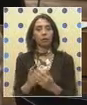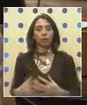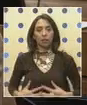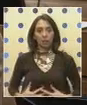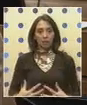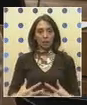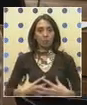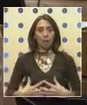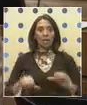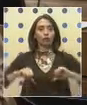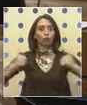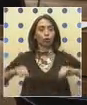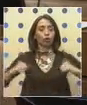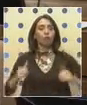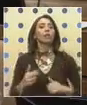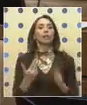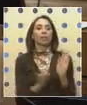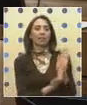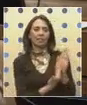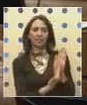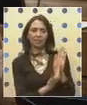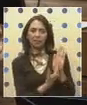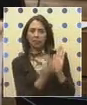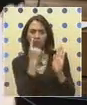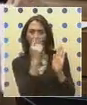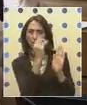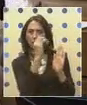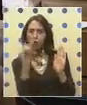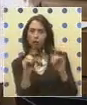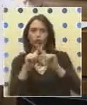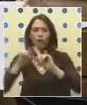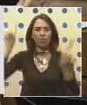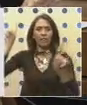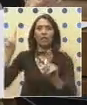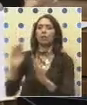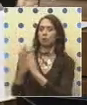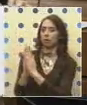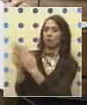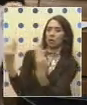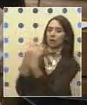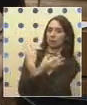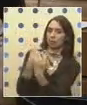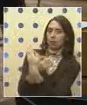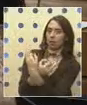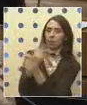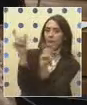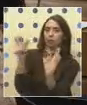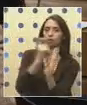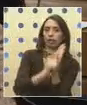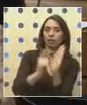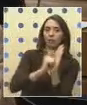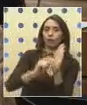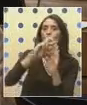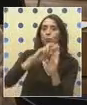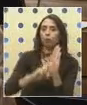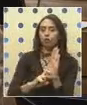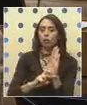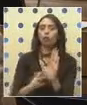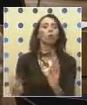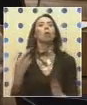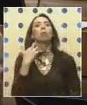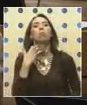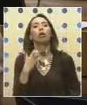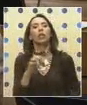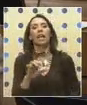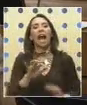adolescentes. ¿Por qué esta cifra tan diferente? Y sería bueno que me lo explicara alguno de los autores del proyecto. ¿Por qué en